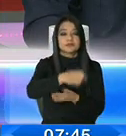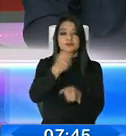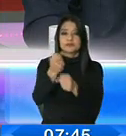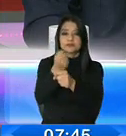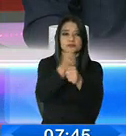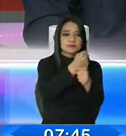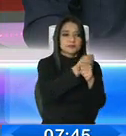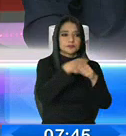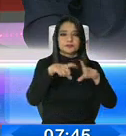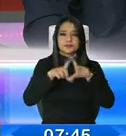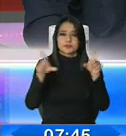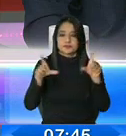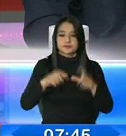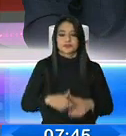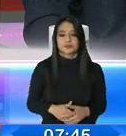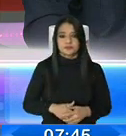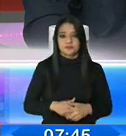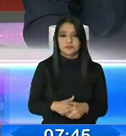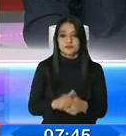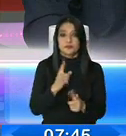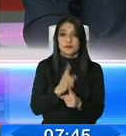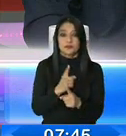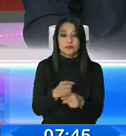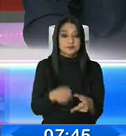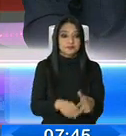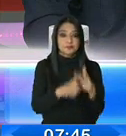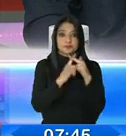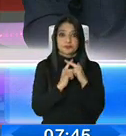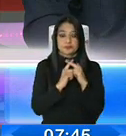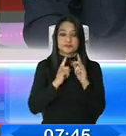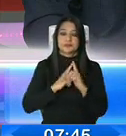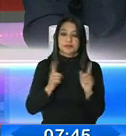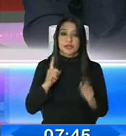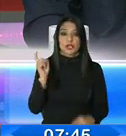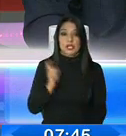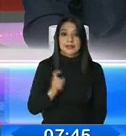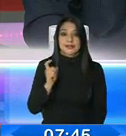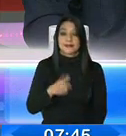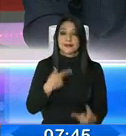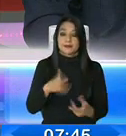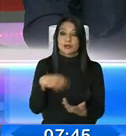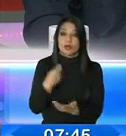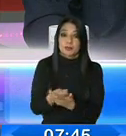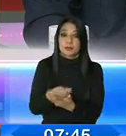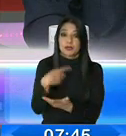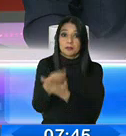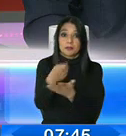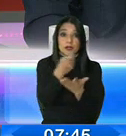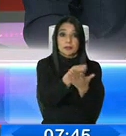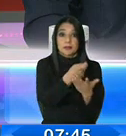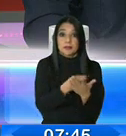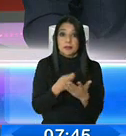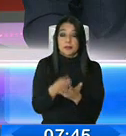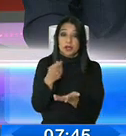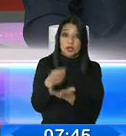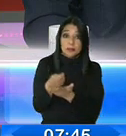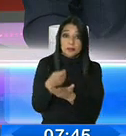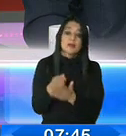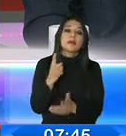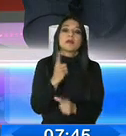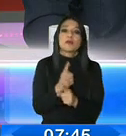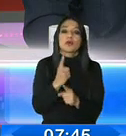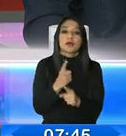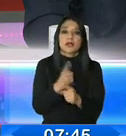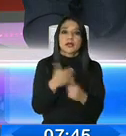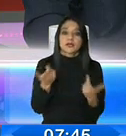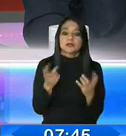estas empresas, por lo tanto, llega el crédito pero también se necesita el consumo, el consumo de nosotros para esos sectores,